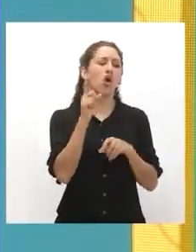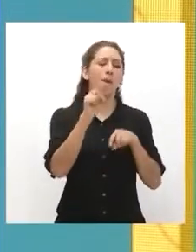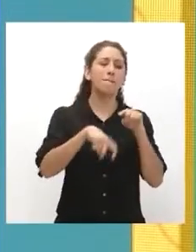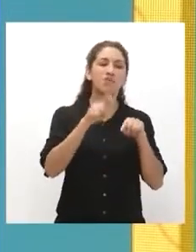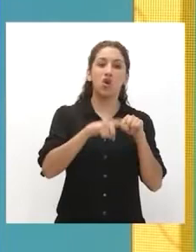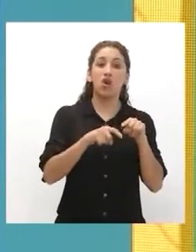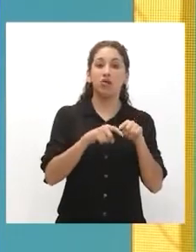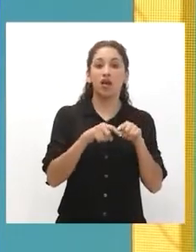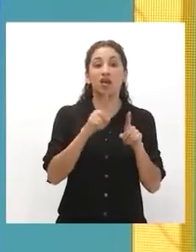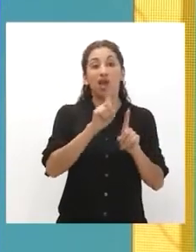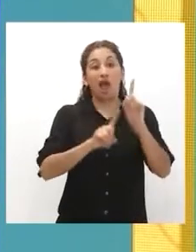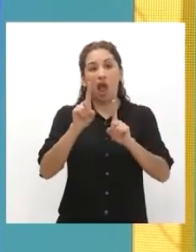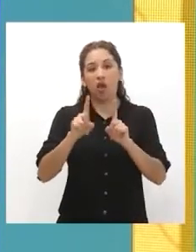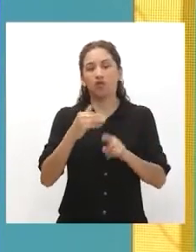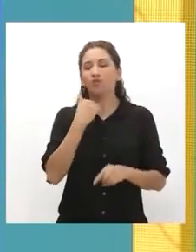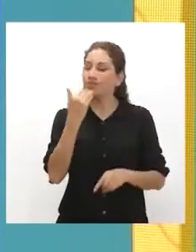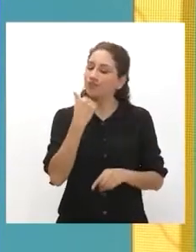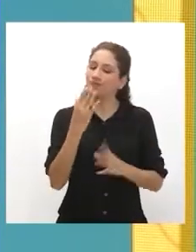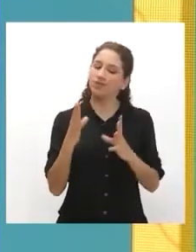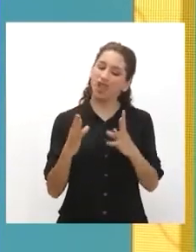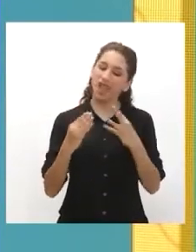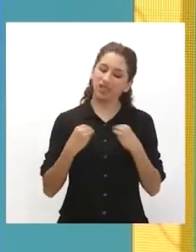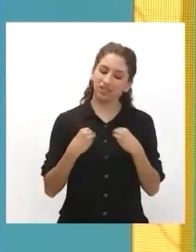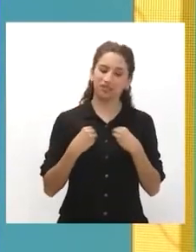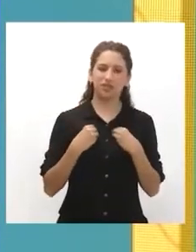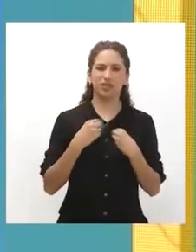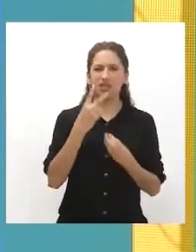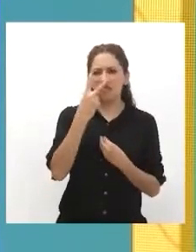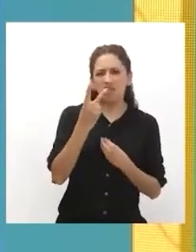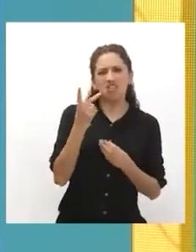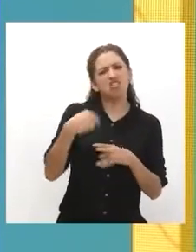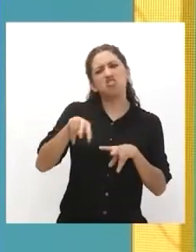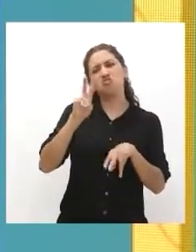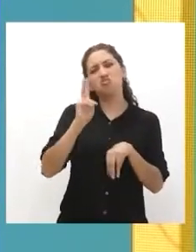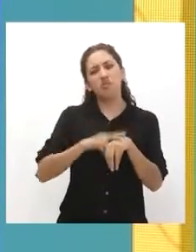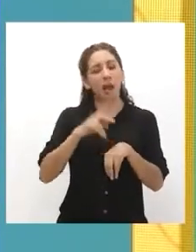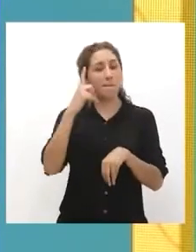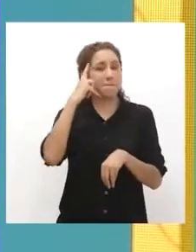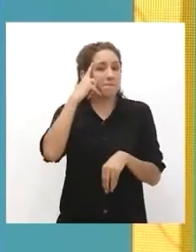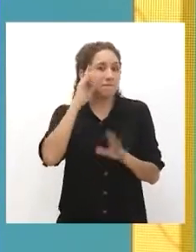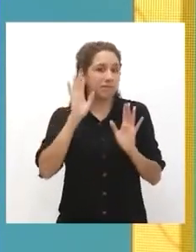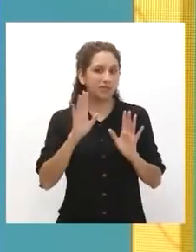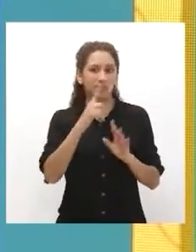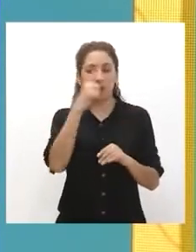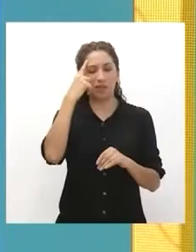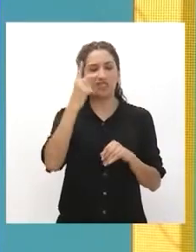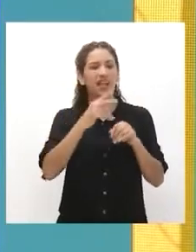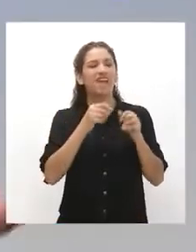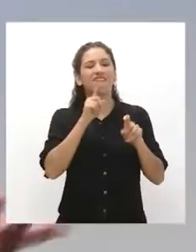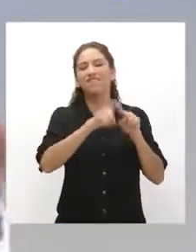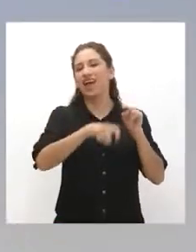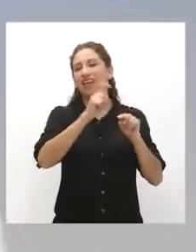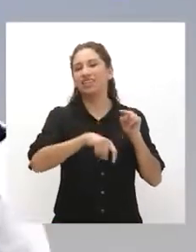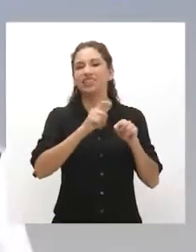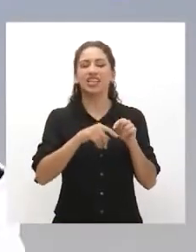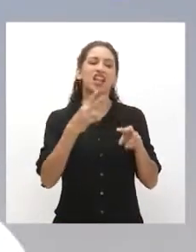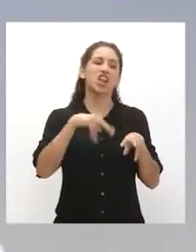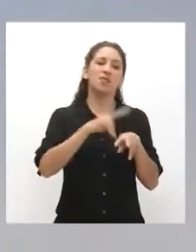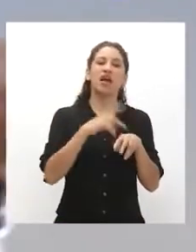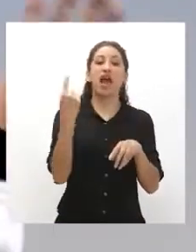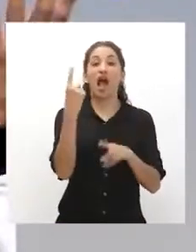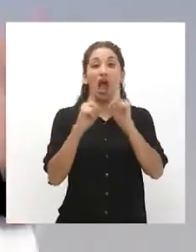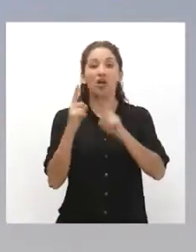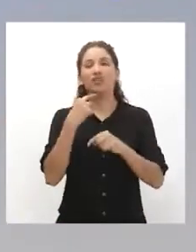socialmente aceptadas por muchas personas. Quienes no ven nada de malo en ello. Les parece normal molestar a la gente. Pero si es una